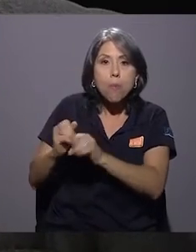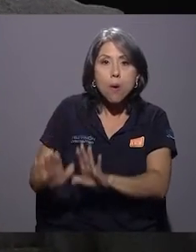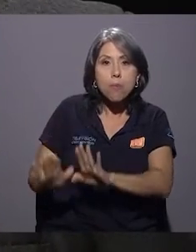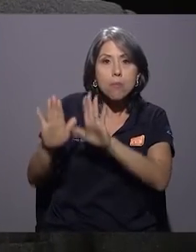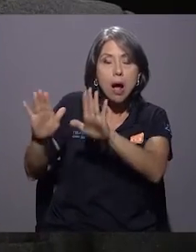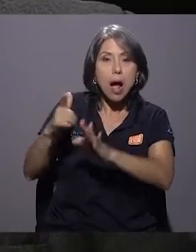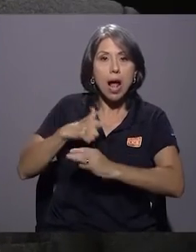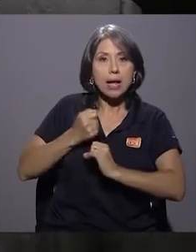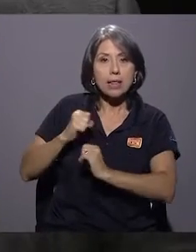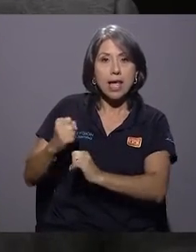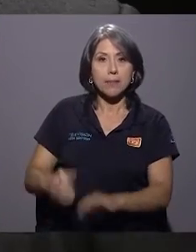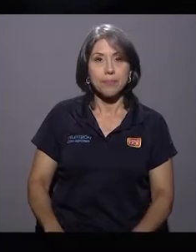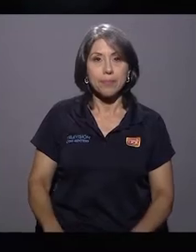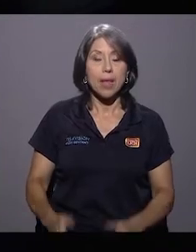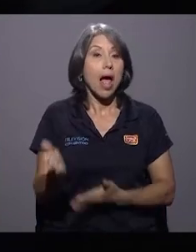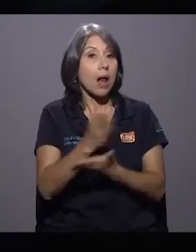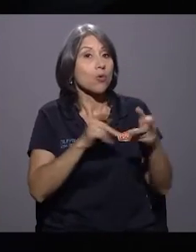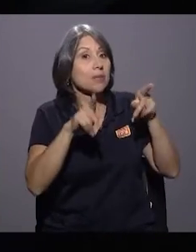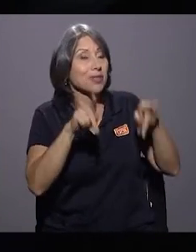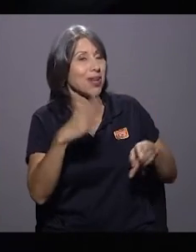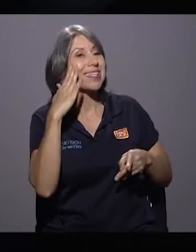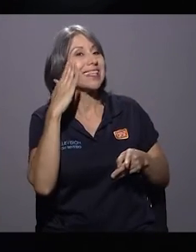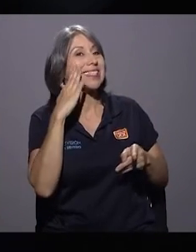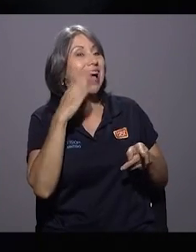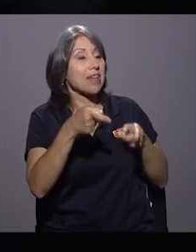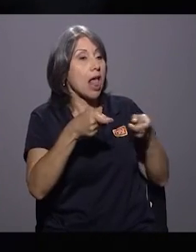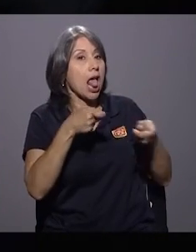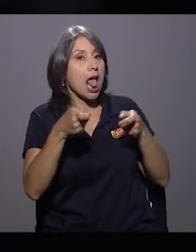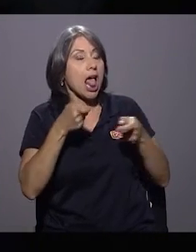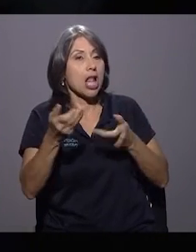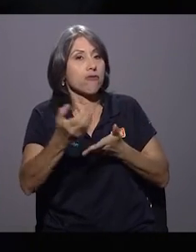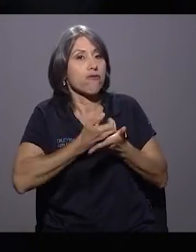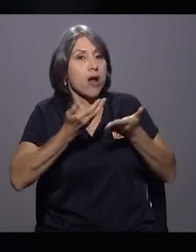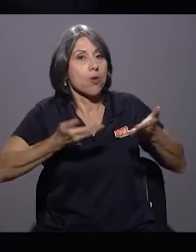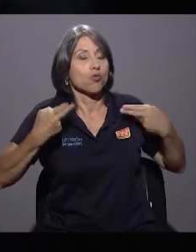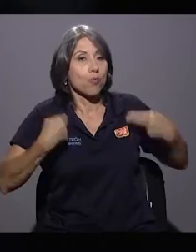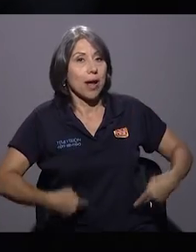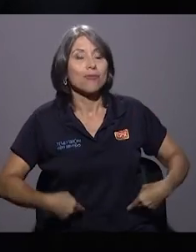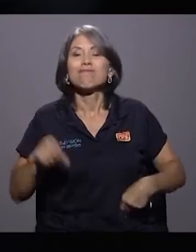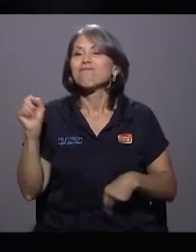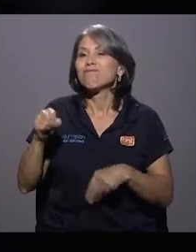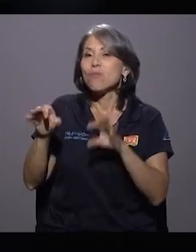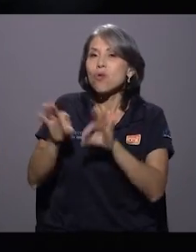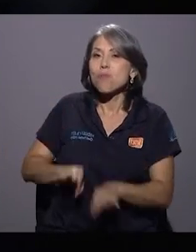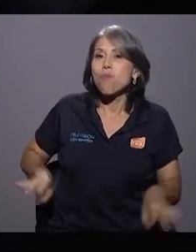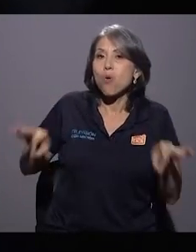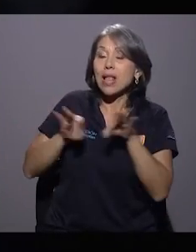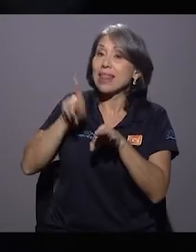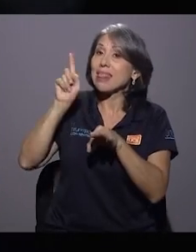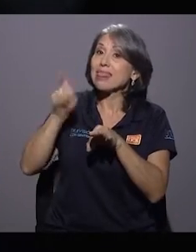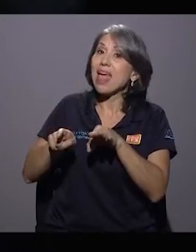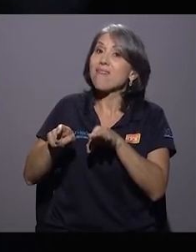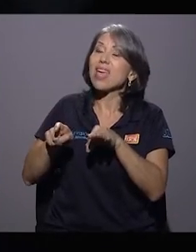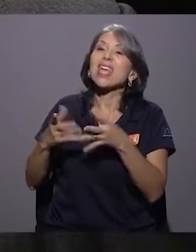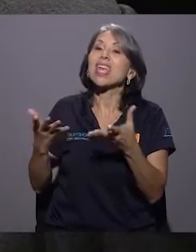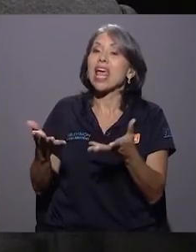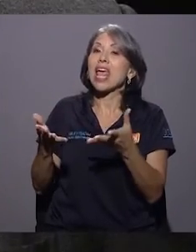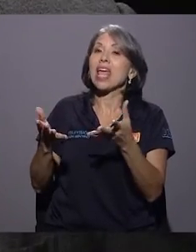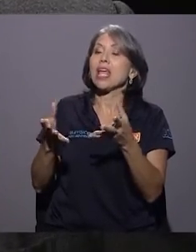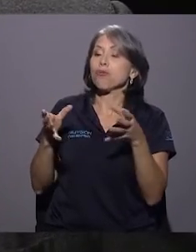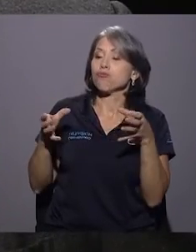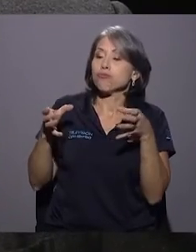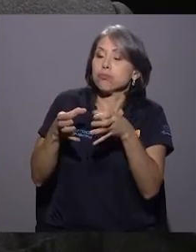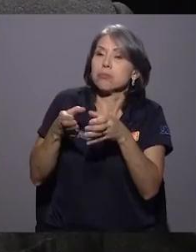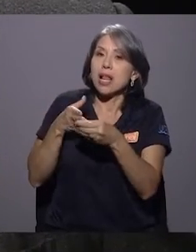labor en la alcaldía. Hay personas que saben gestionar el recurso humano, eso es importante. Aquí es muy importante, porque al final de cuentas usted lo que tiene que hacer es liderar un grupo, trabajar